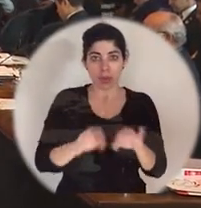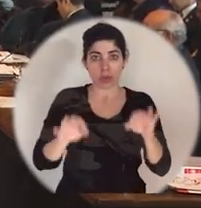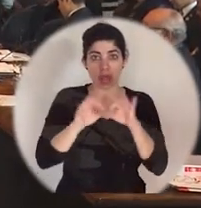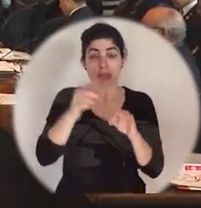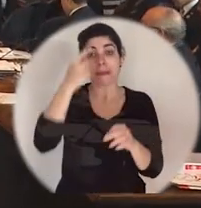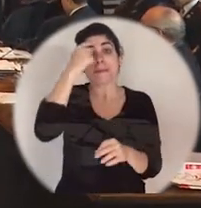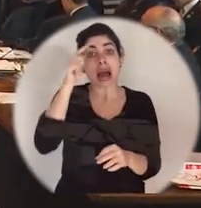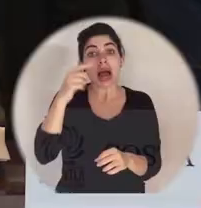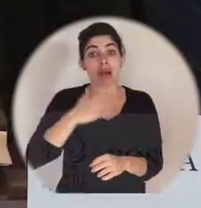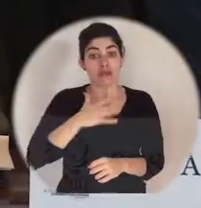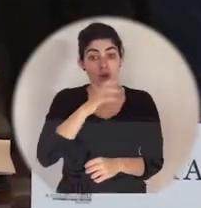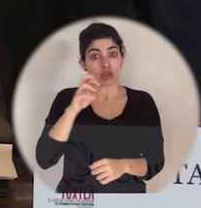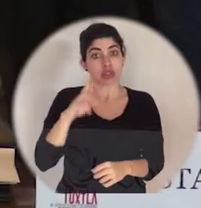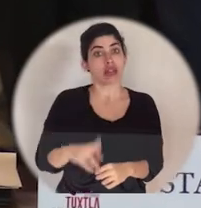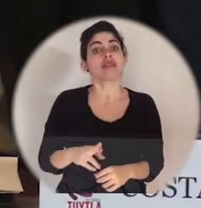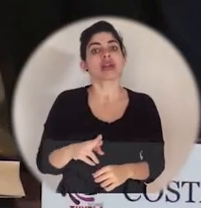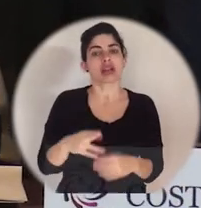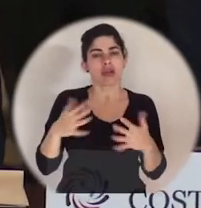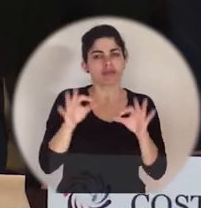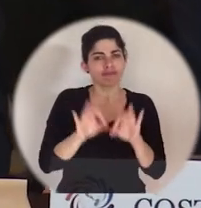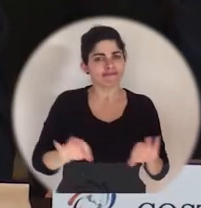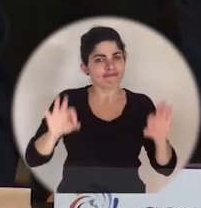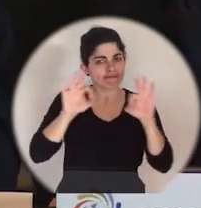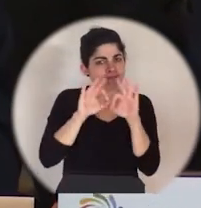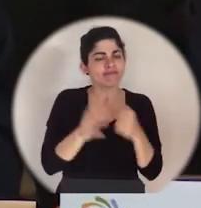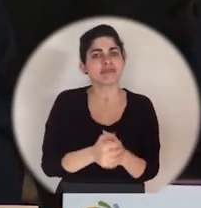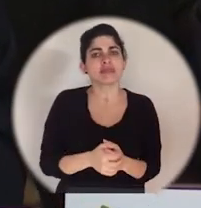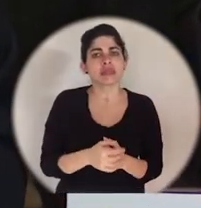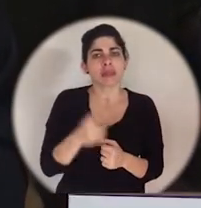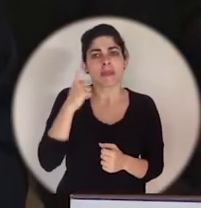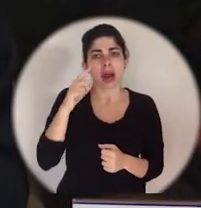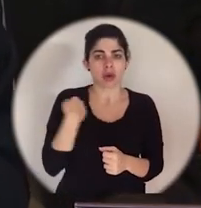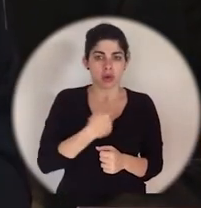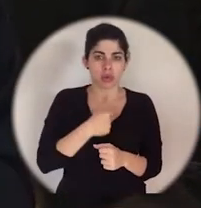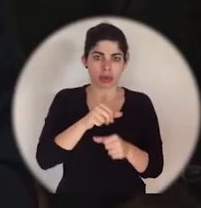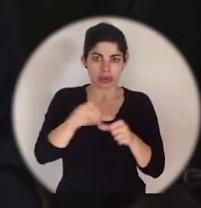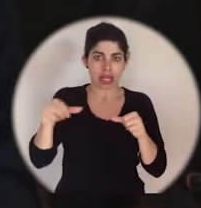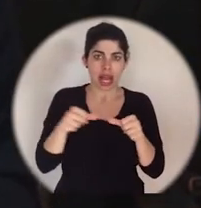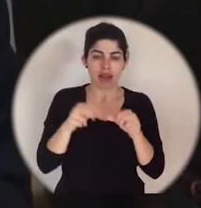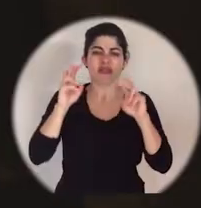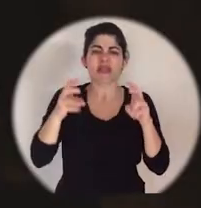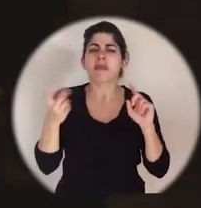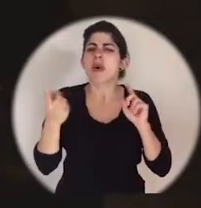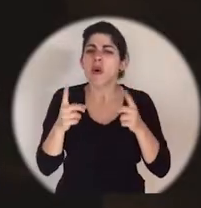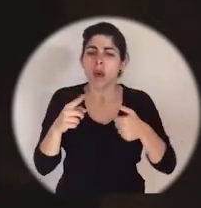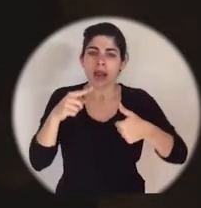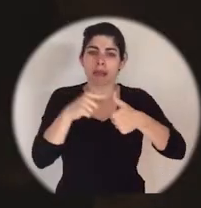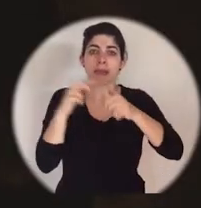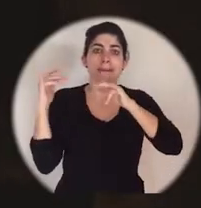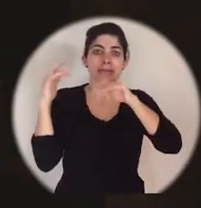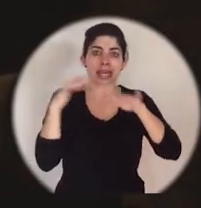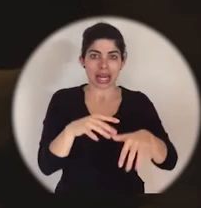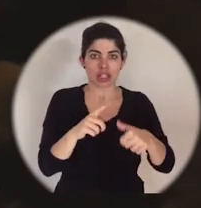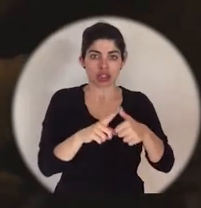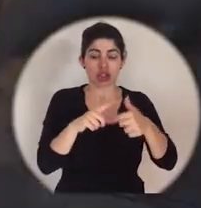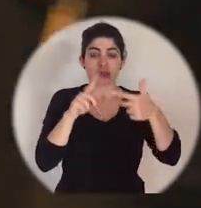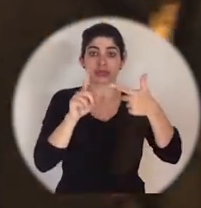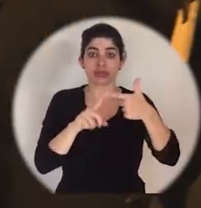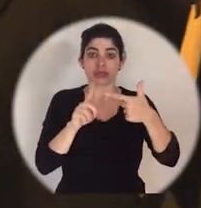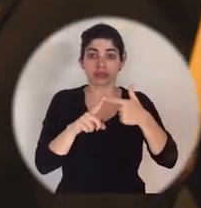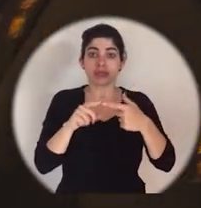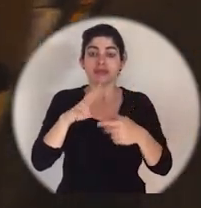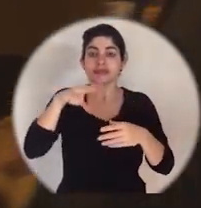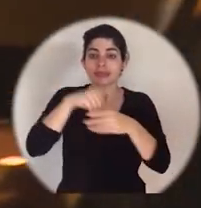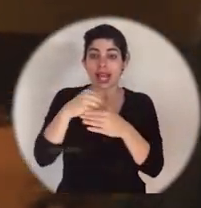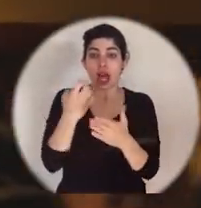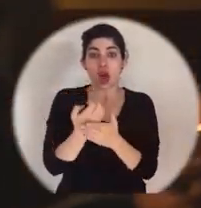para Costa Rica resultan torales en nuestra región. Estos temas son la migración, la inclusión